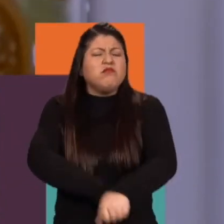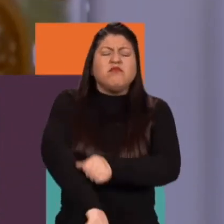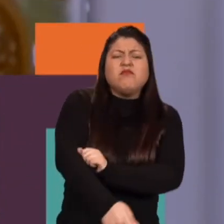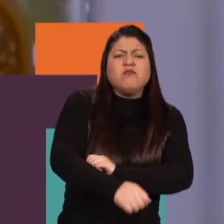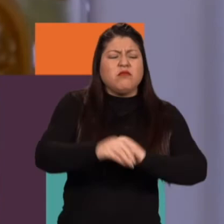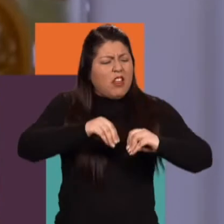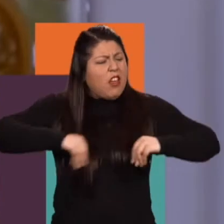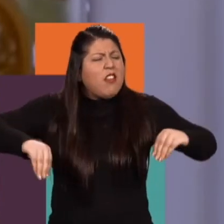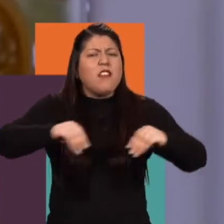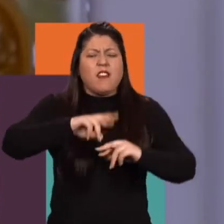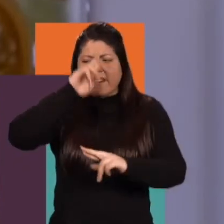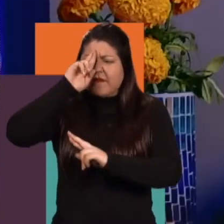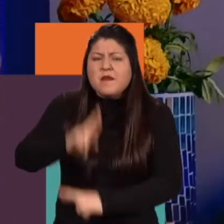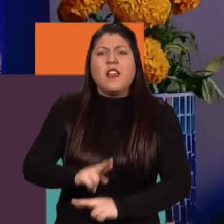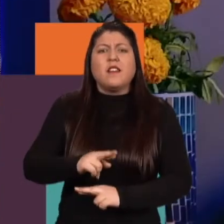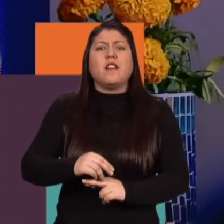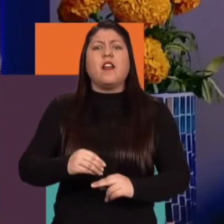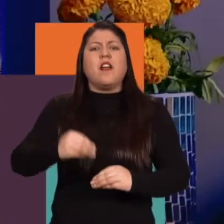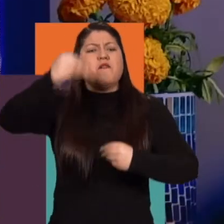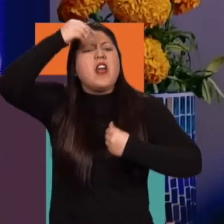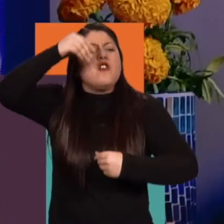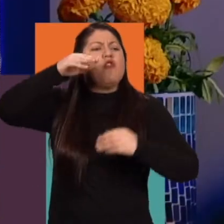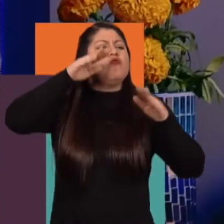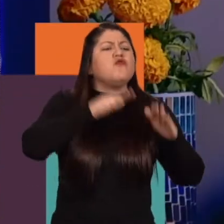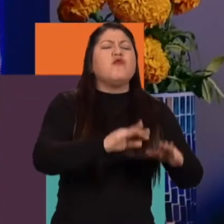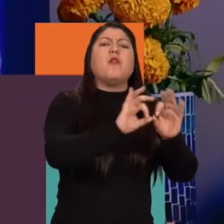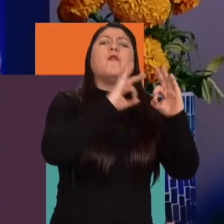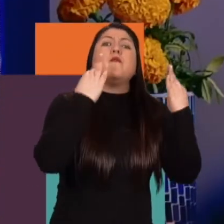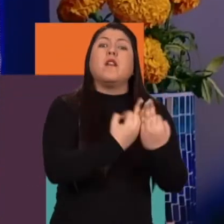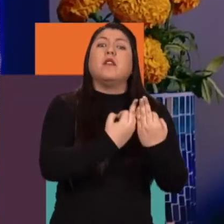respetar los valores de la casa de la familia